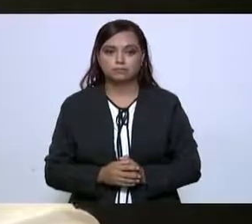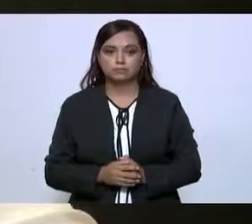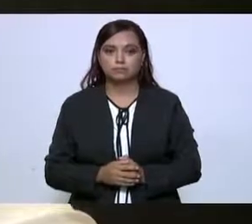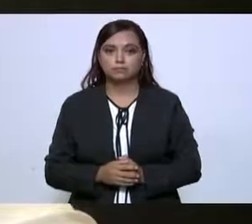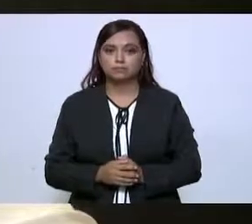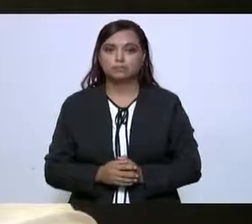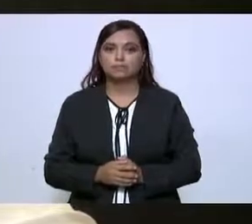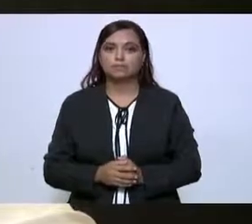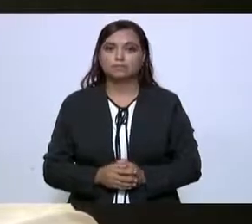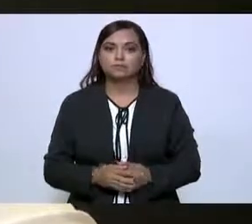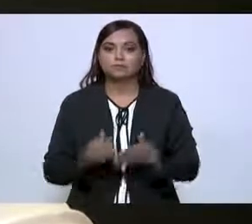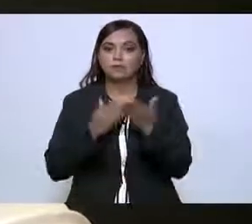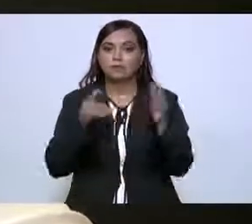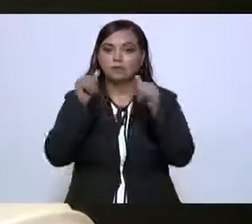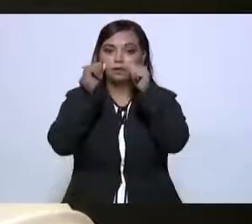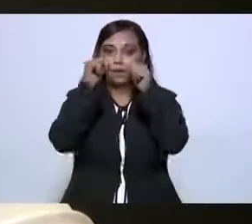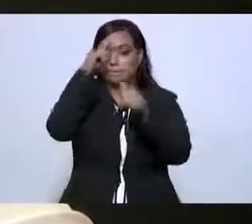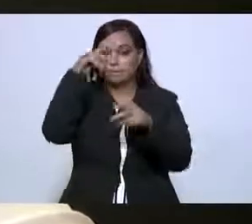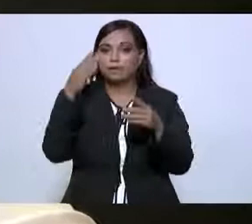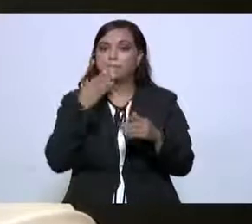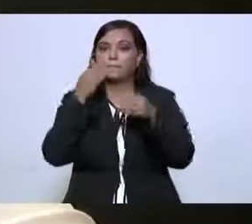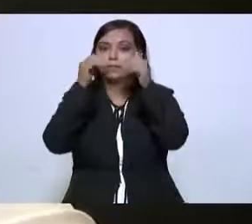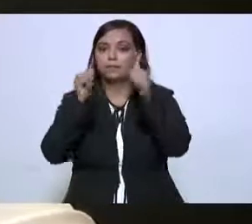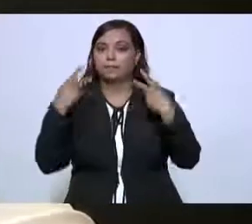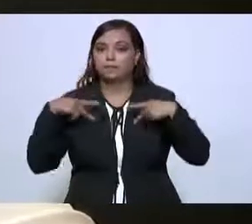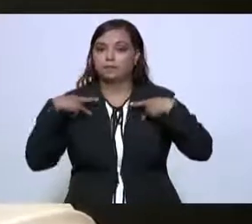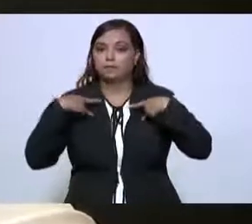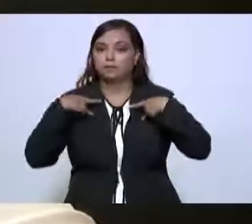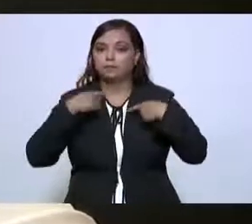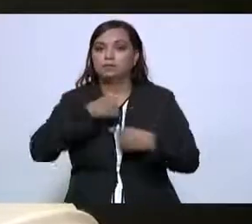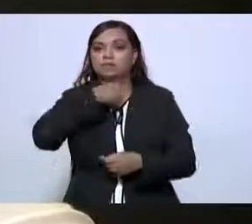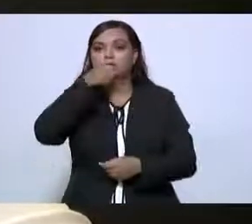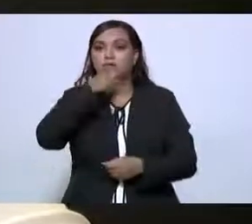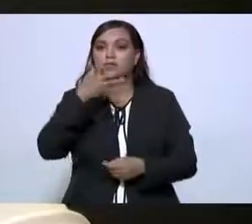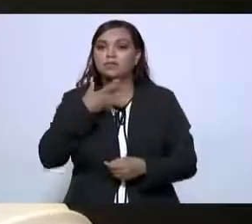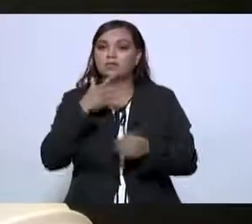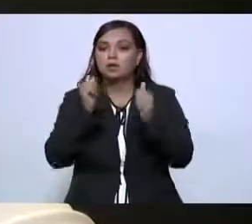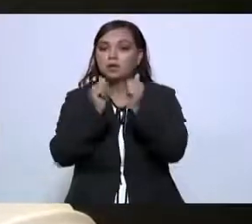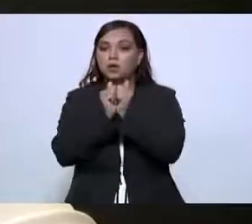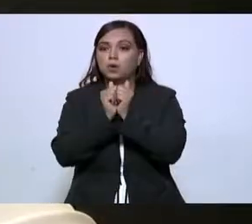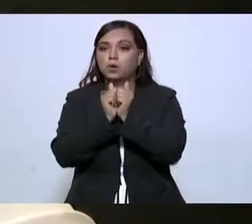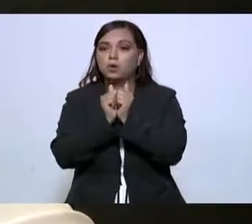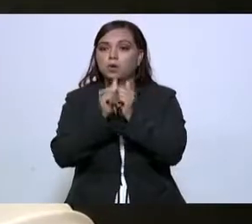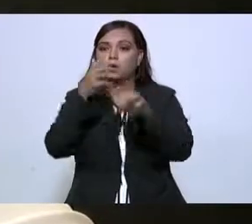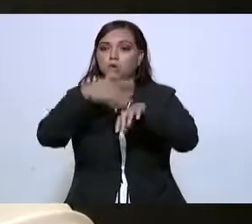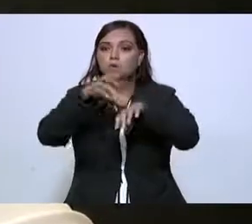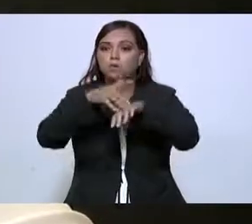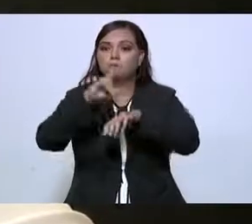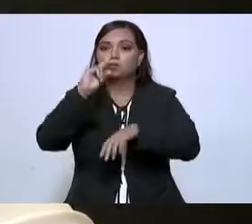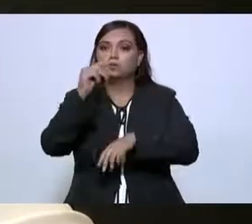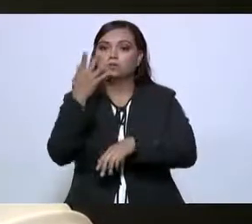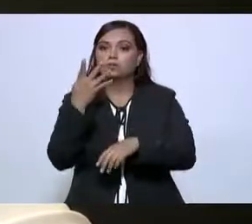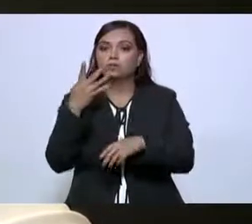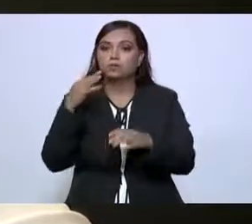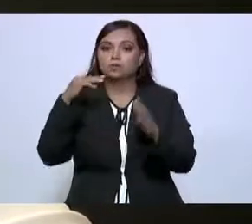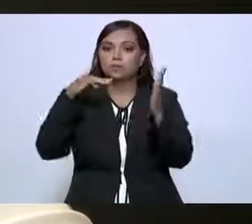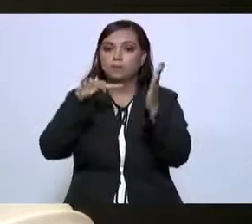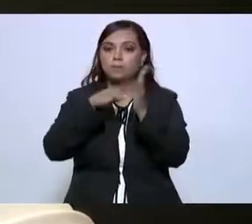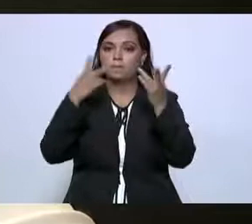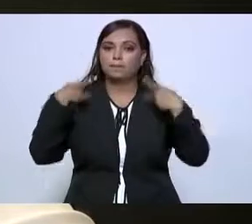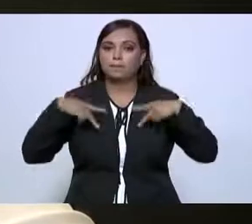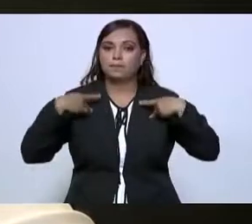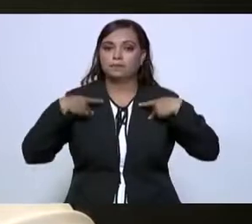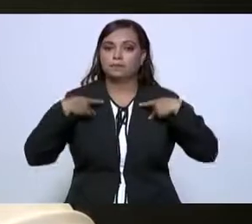para el bienestar de las personas adultas mayores cuenta con un padrón de 284 mil derechohabientes,